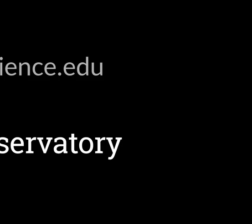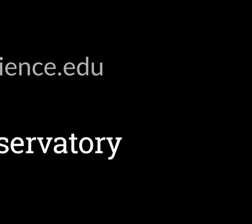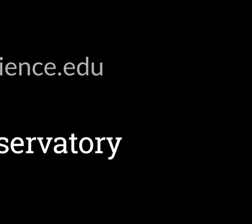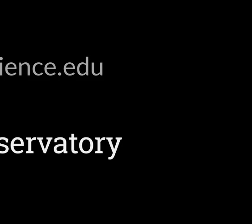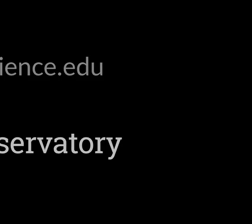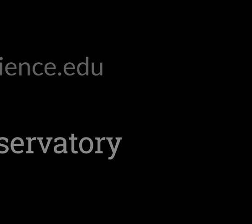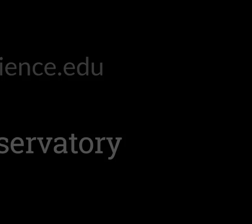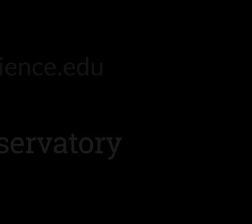Gracias. Gracias. Gracias.